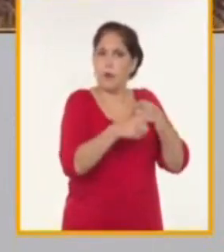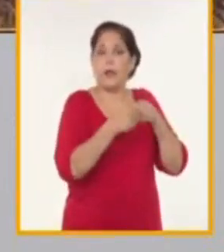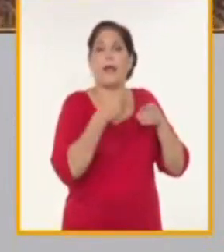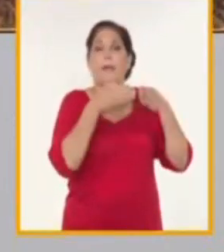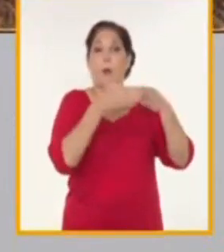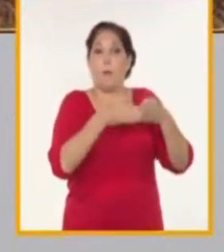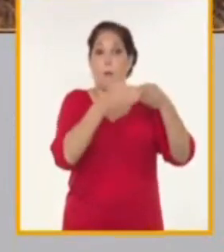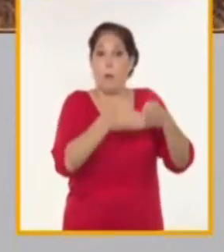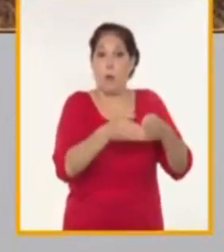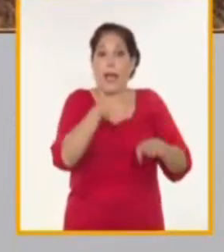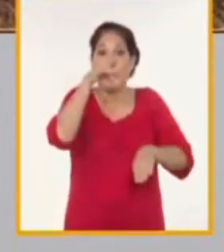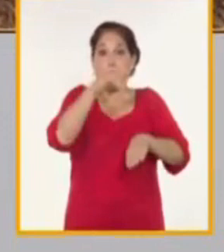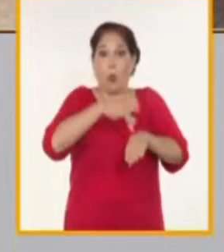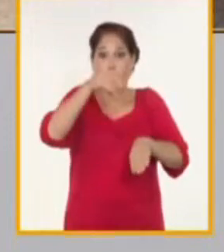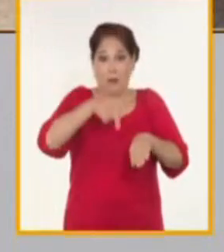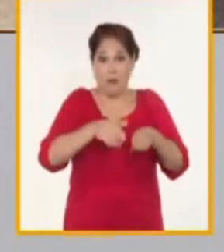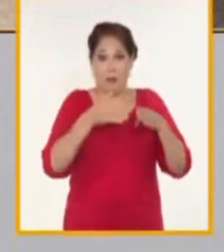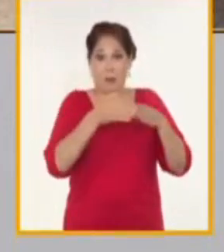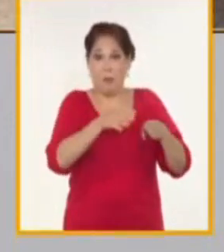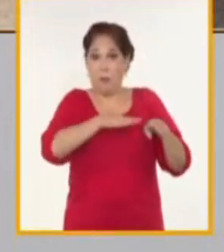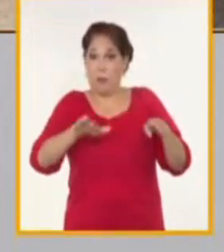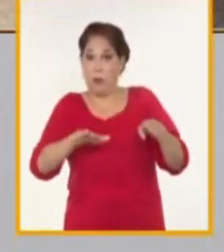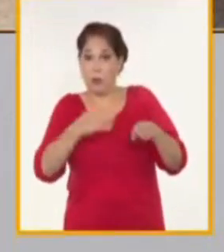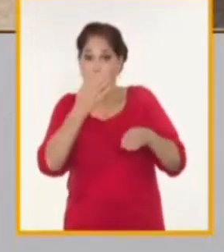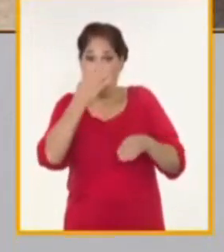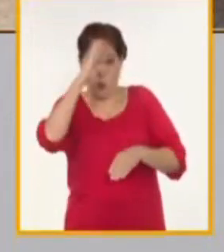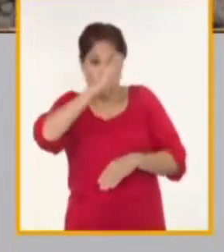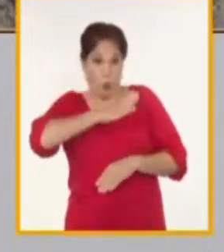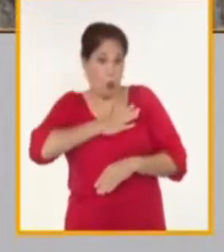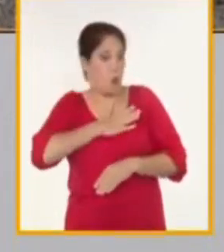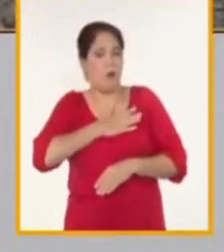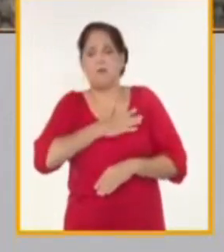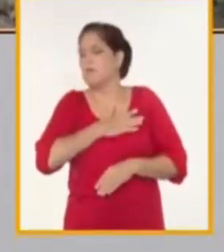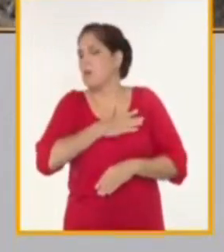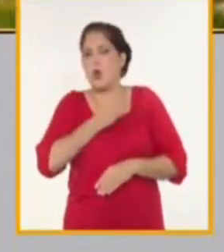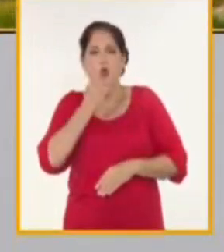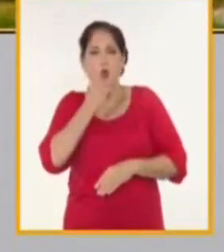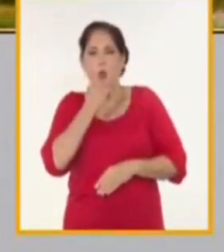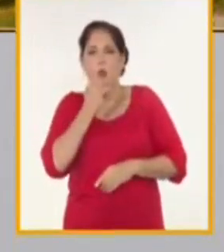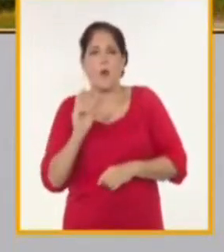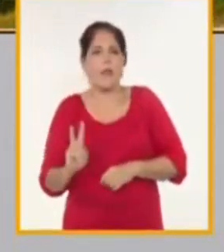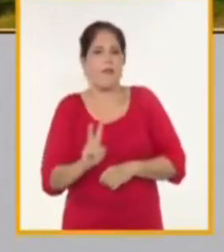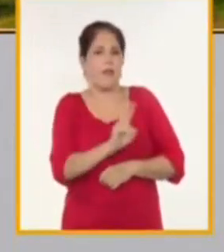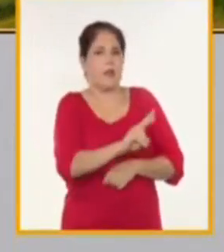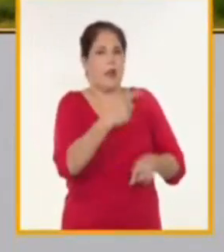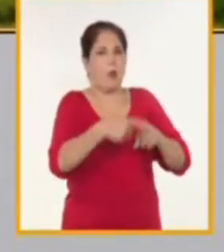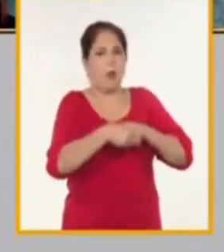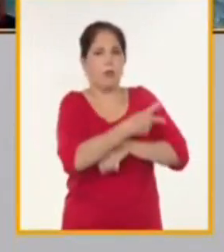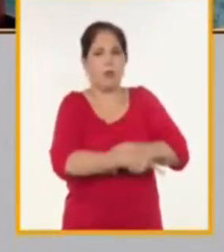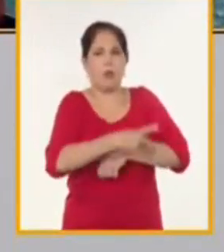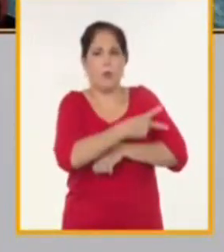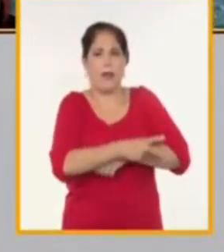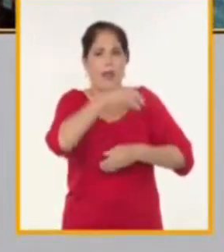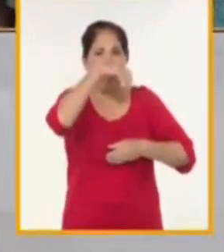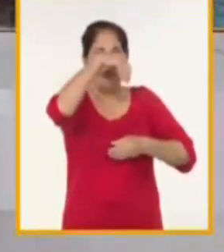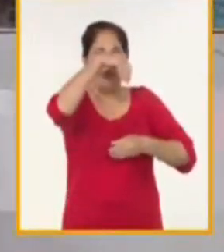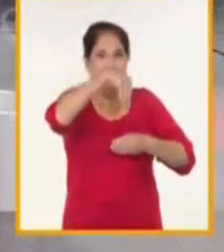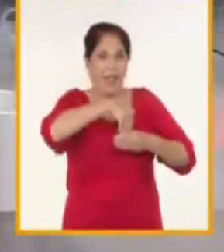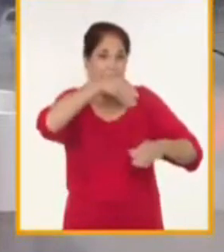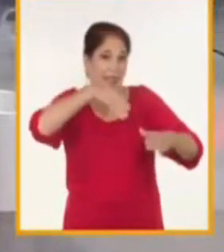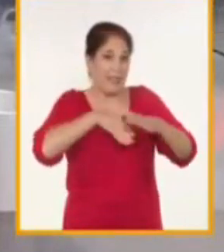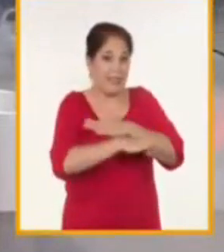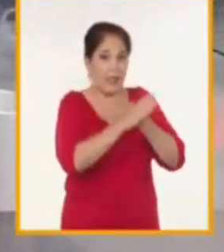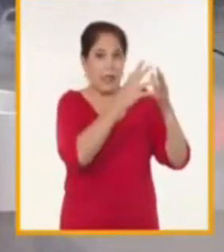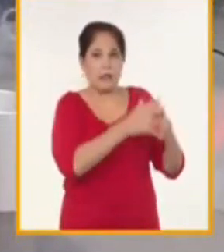toque puertos cubanos está limitado en 180 días a visitar un puerto estadounidense. ¿Para cualquier naviera